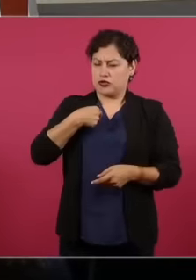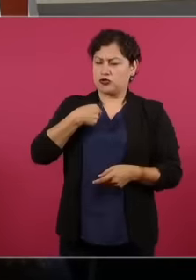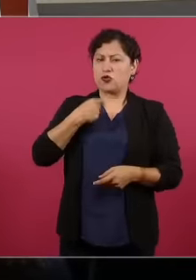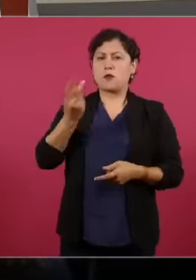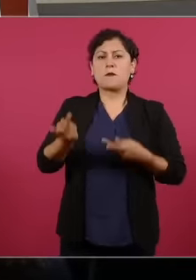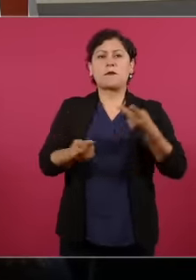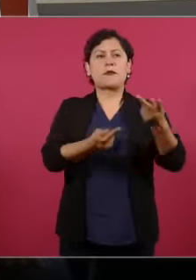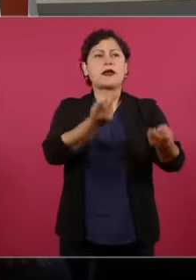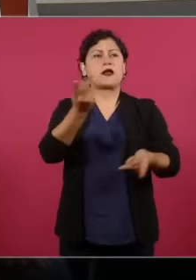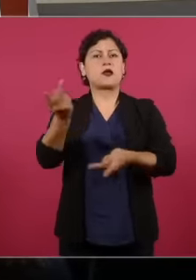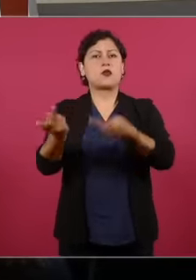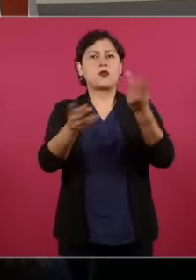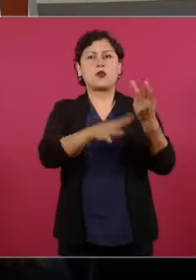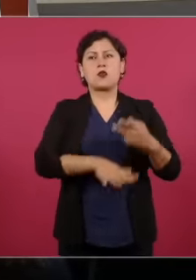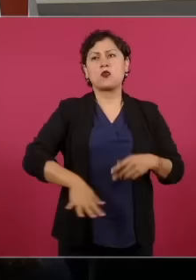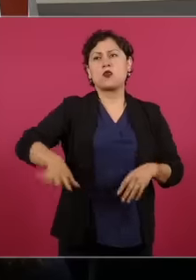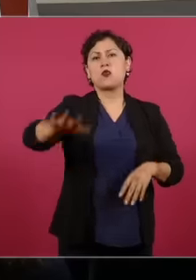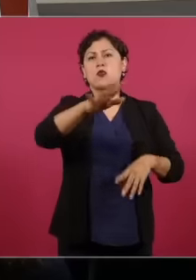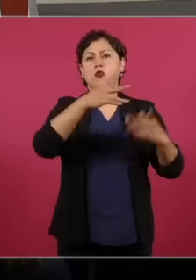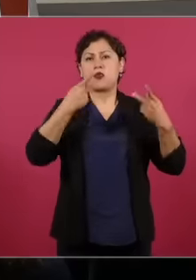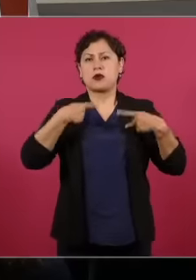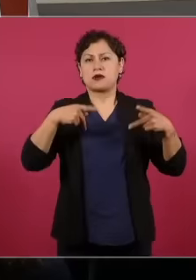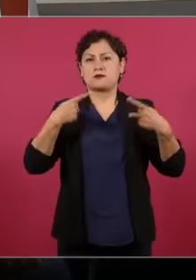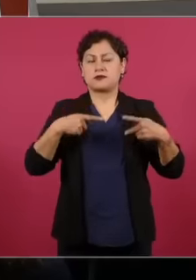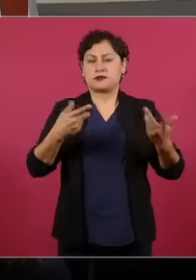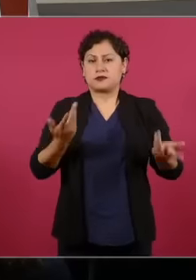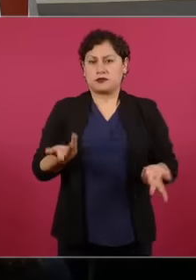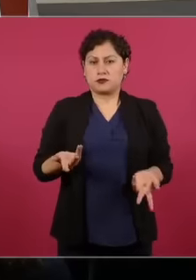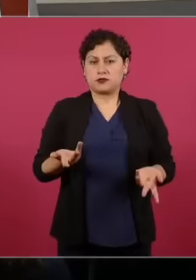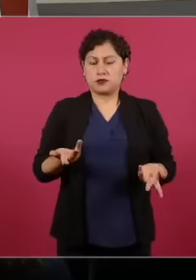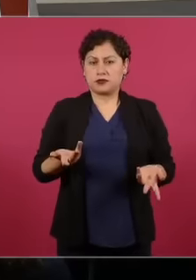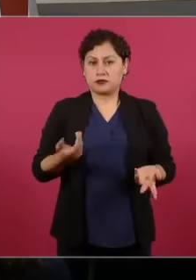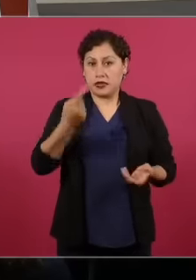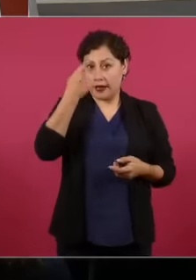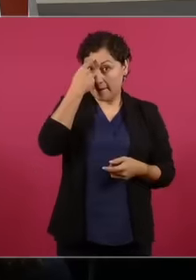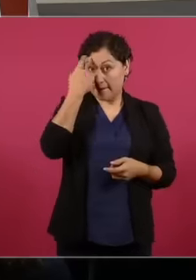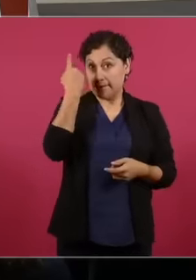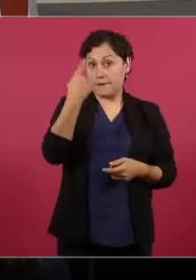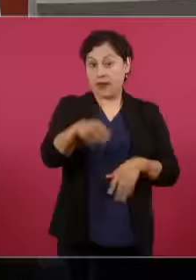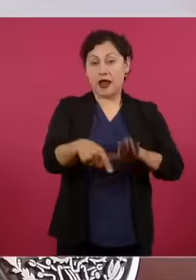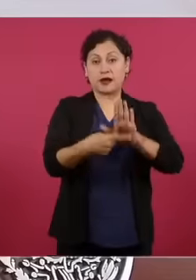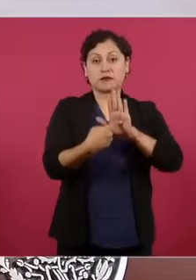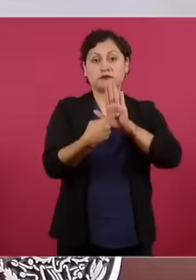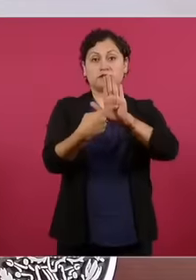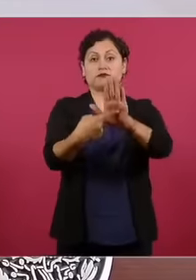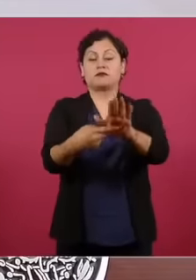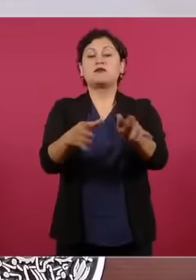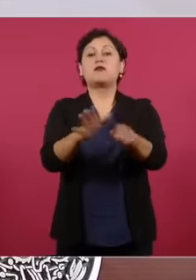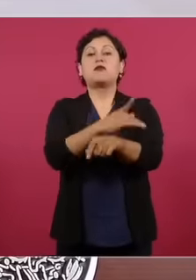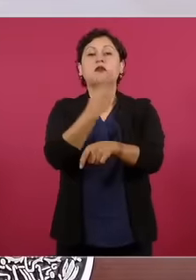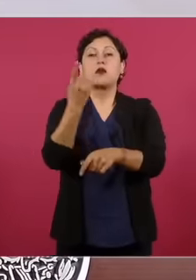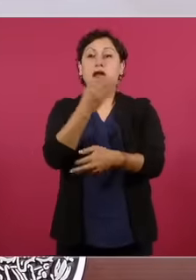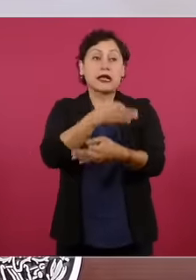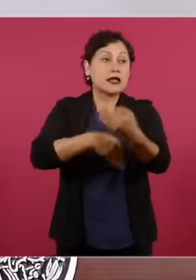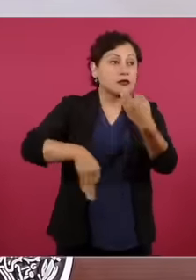Para que también, porque no todos vieron Lo de ayer